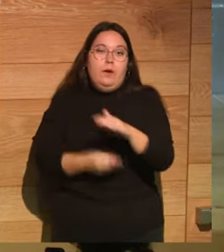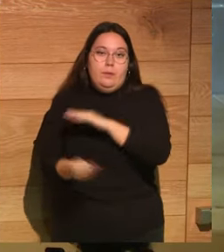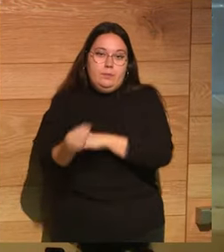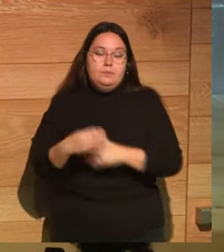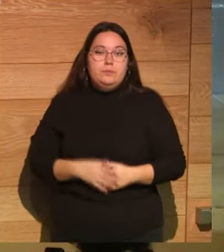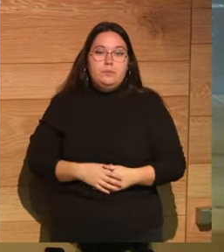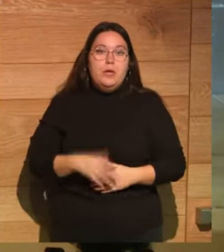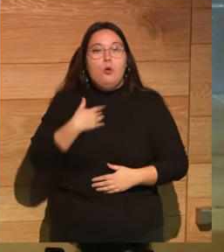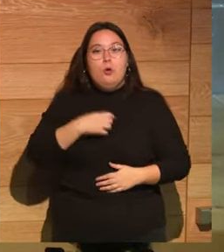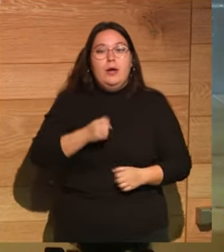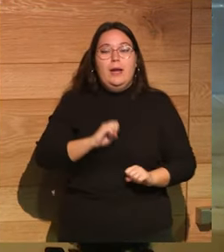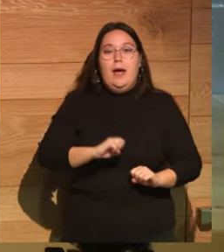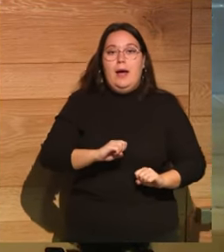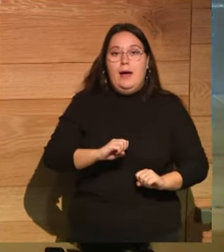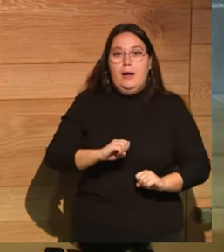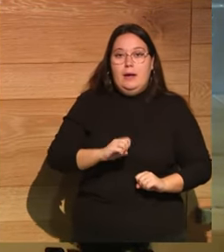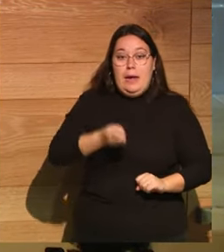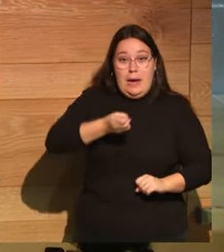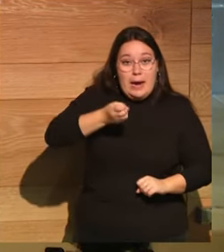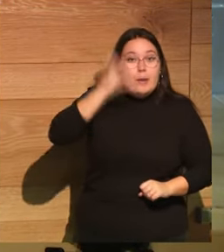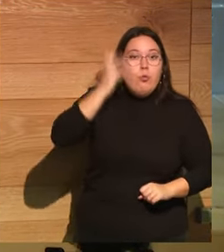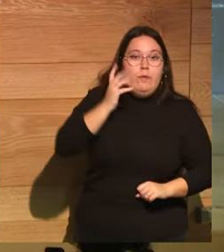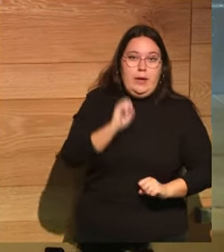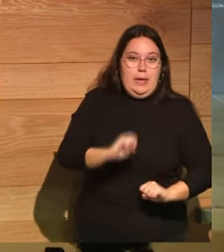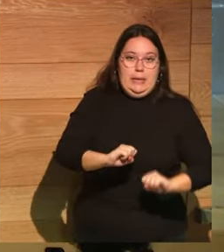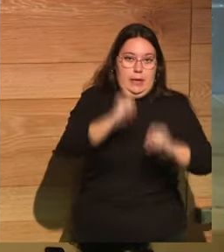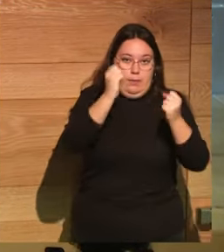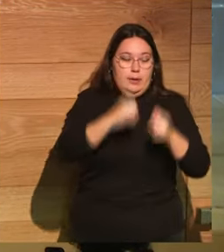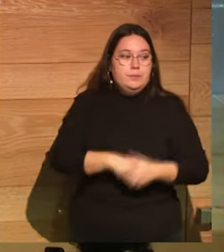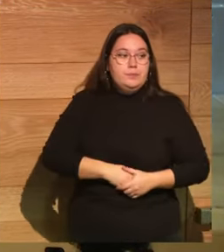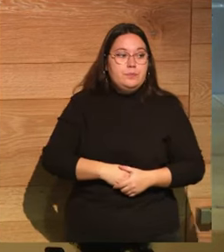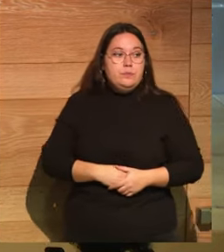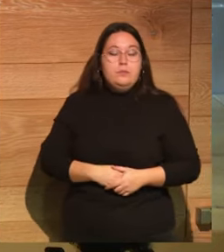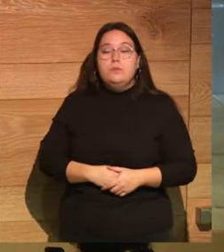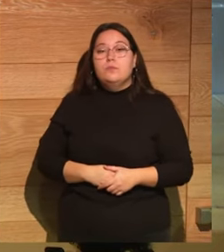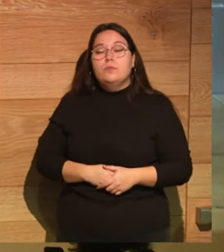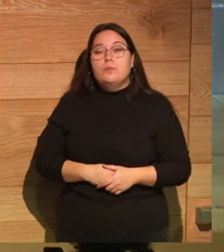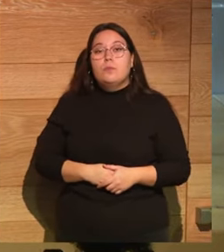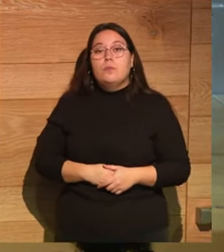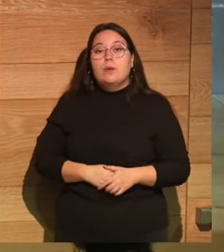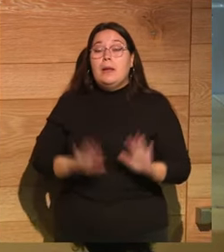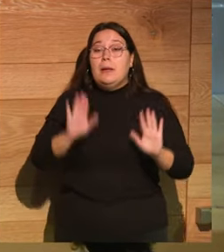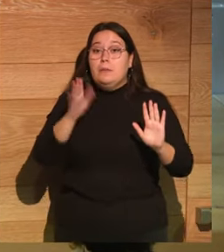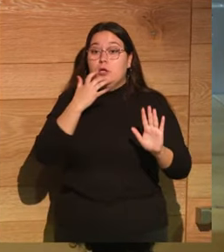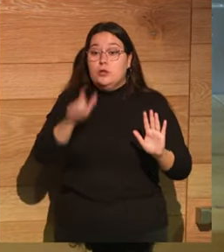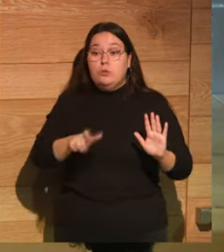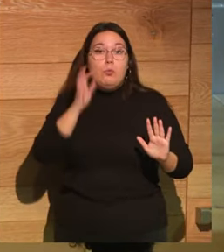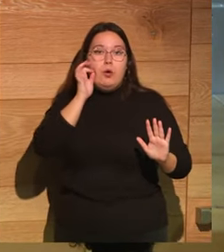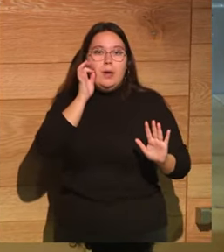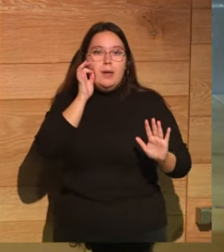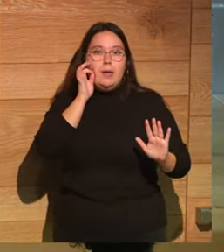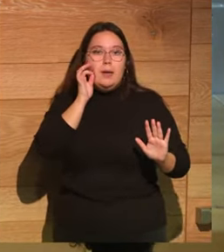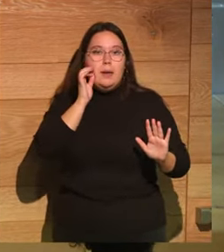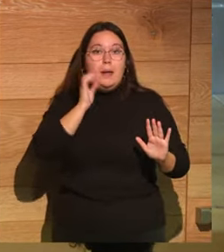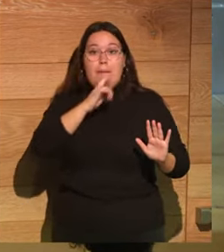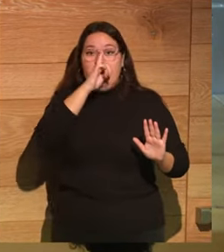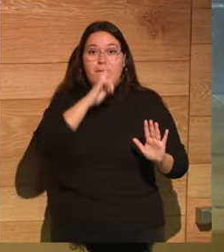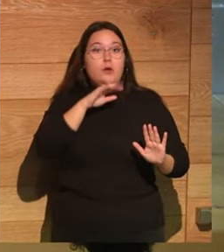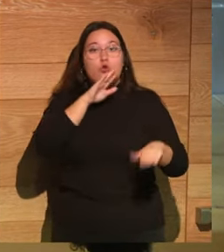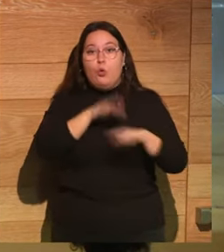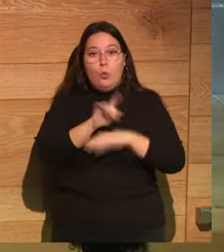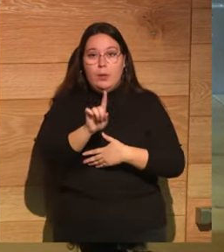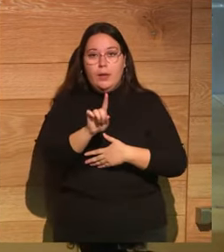república y luego al imperio, en eso se las respetaba mucho, como las que generaban a los nuevos romanos. Pero cuando una mujer se salía de ese perfil,